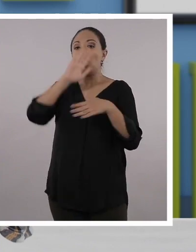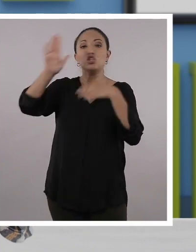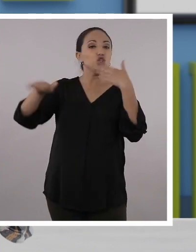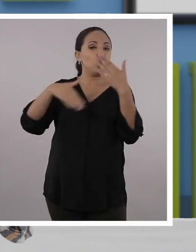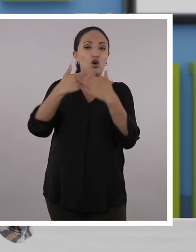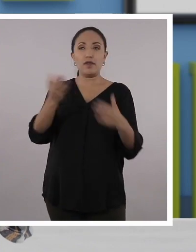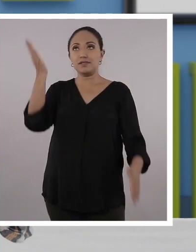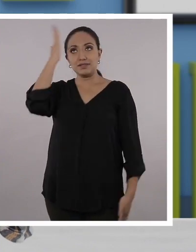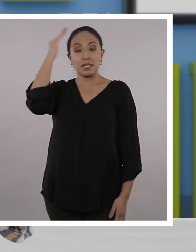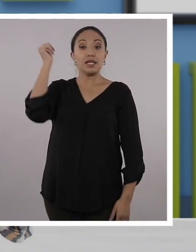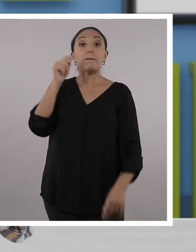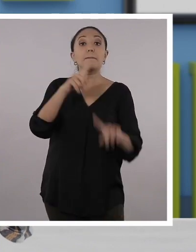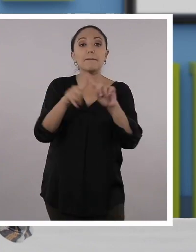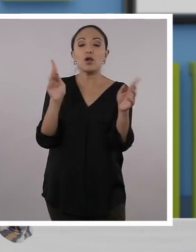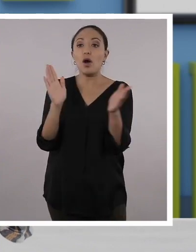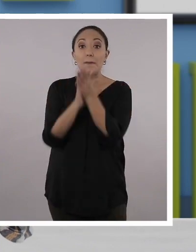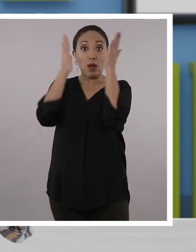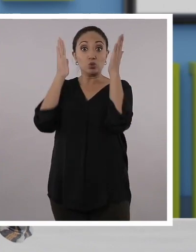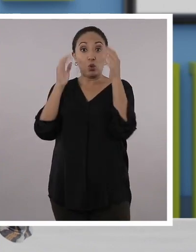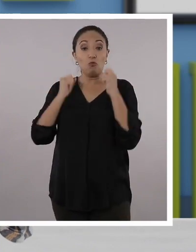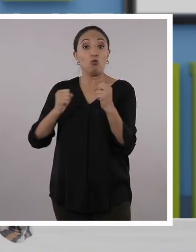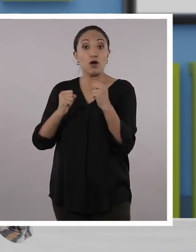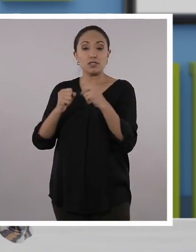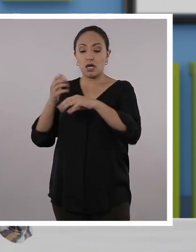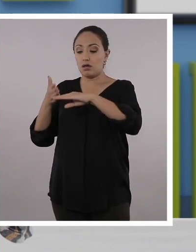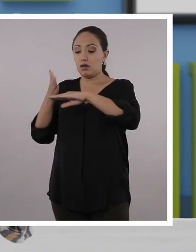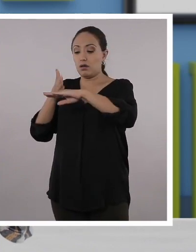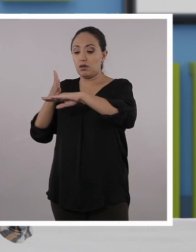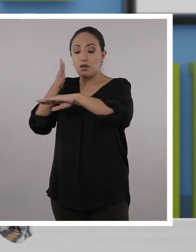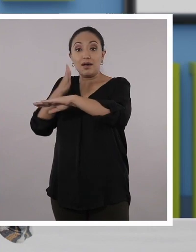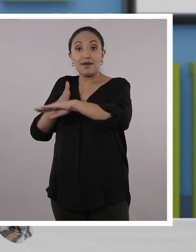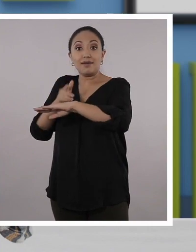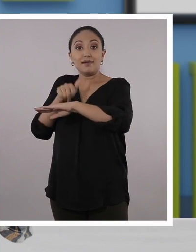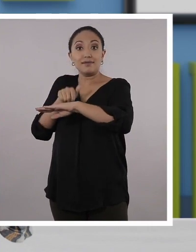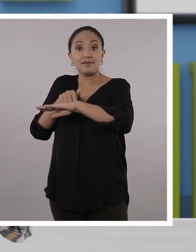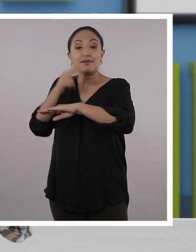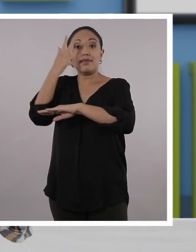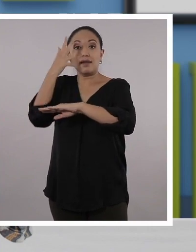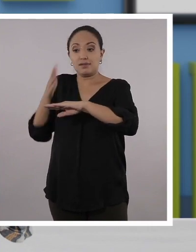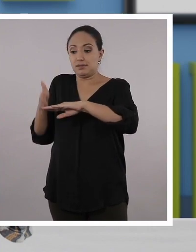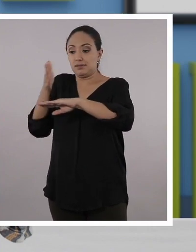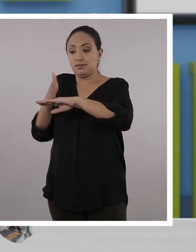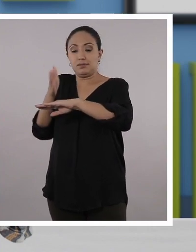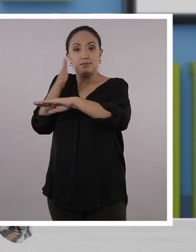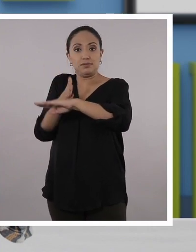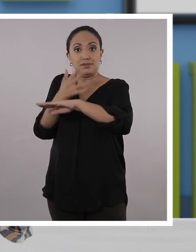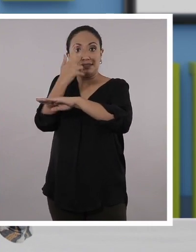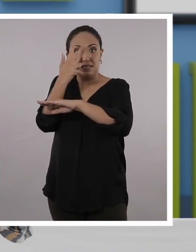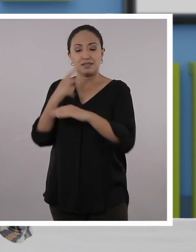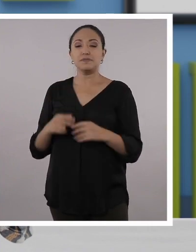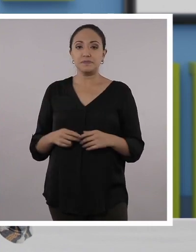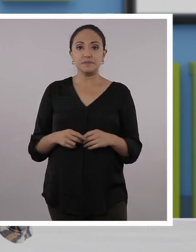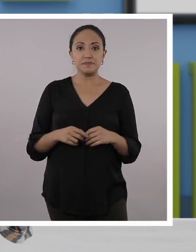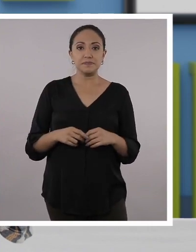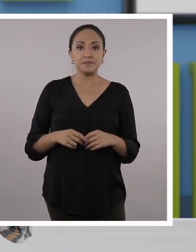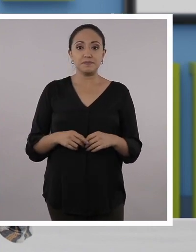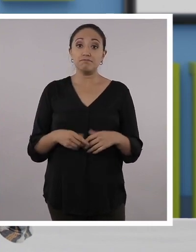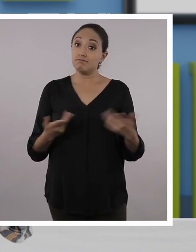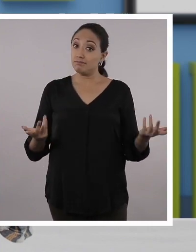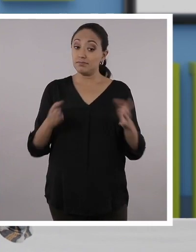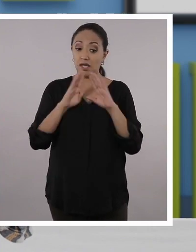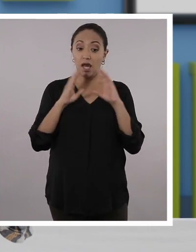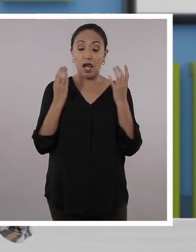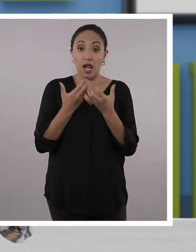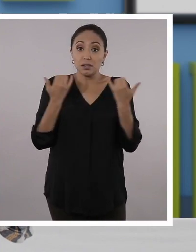las desdrúculas, que todas se tildan y la tilde va en la... Antepenúltima sílaba. Exactamente.